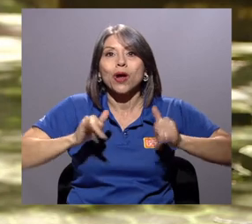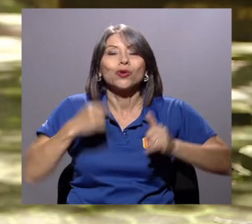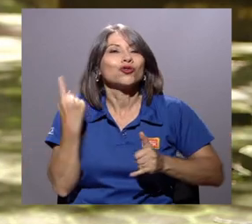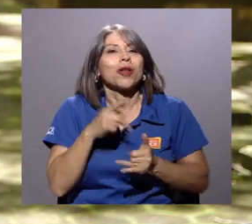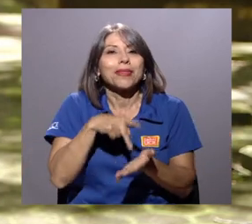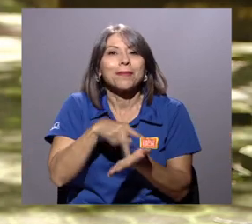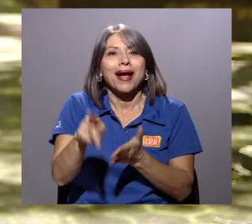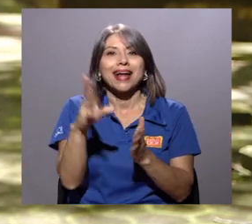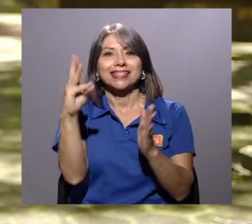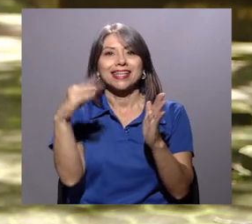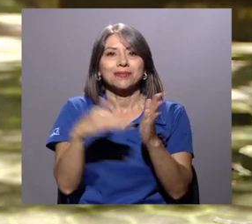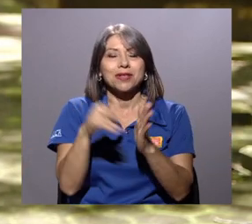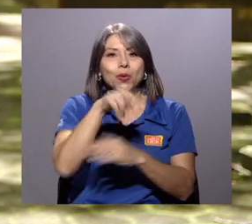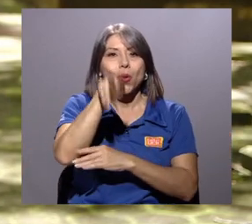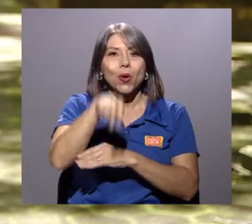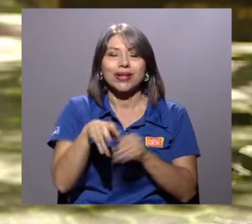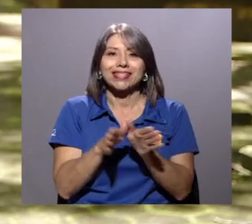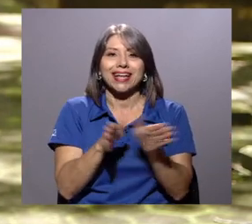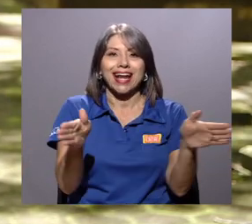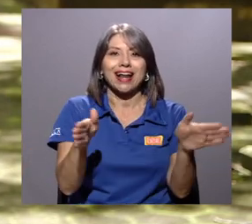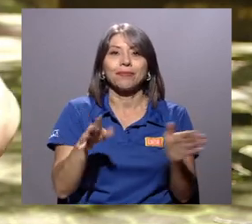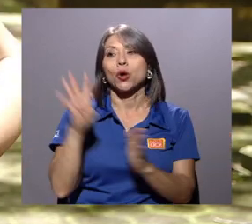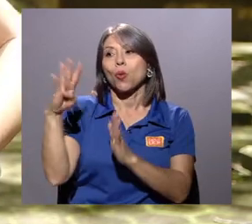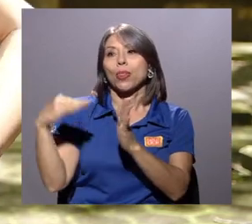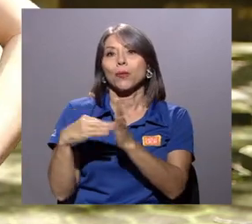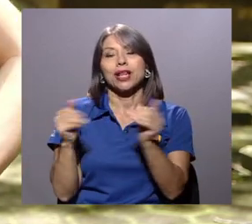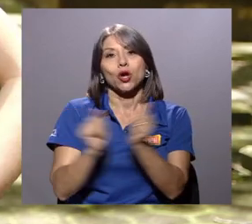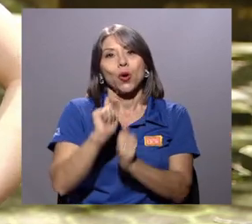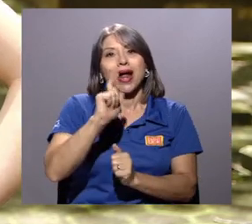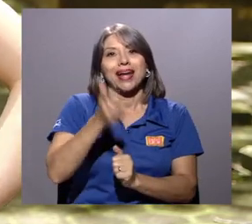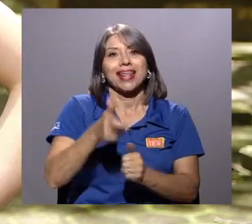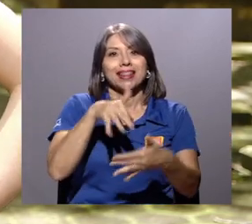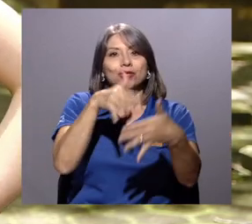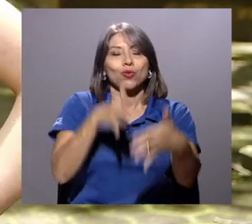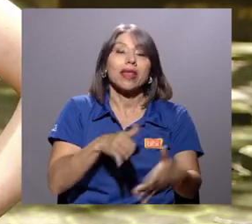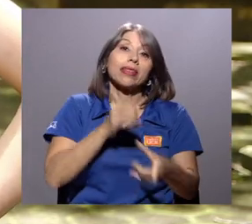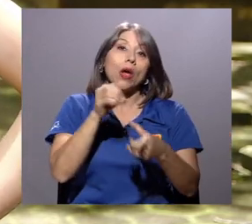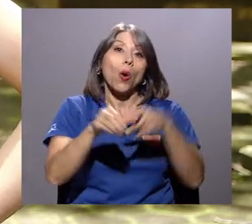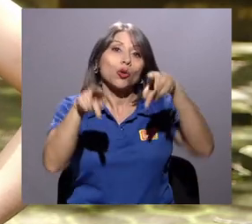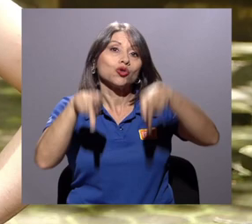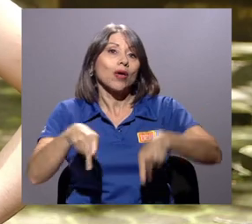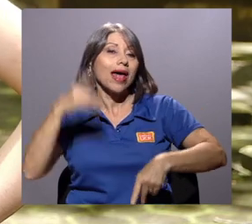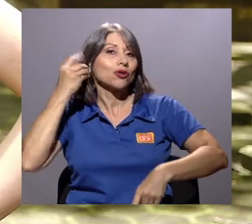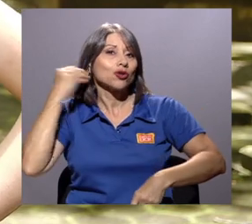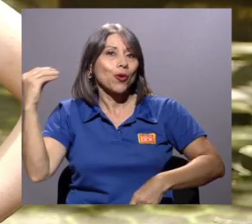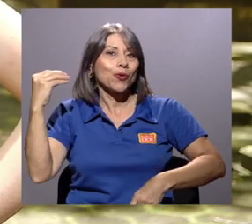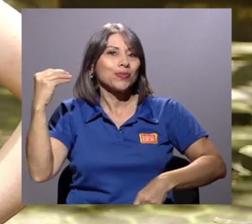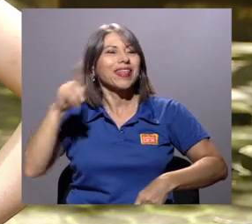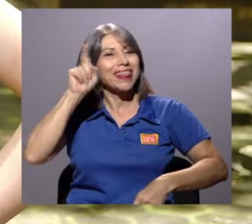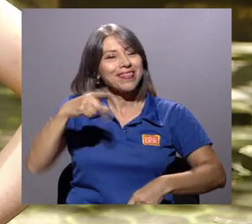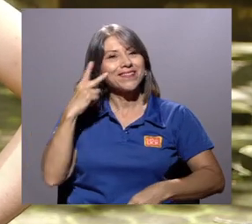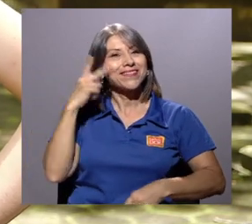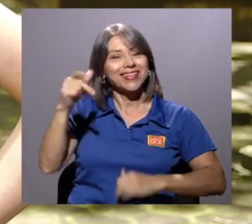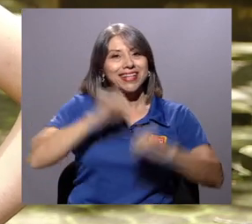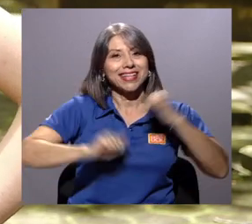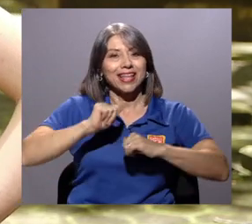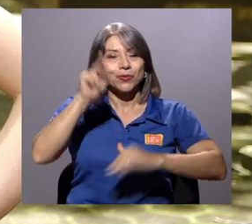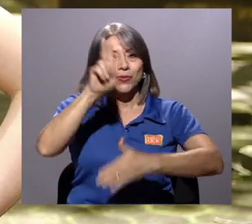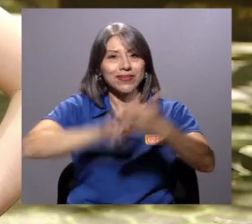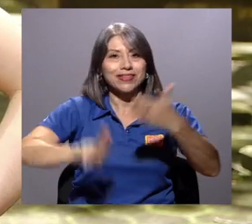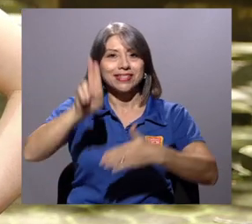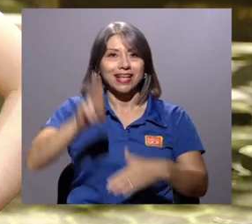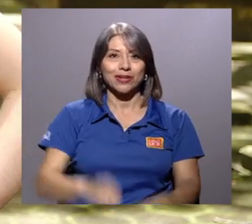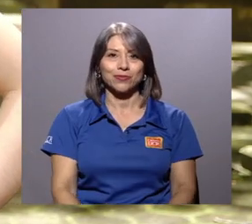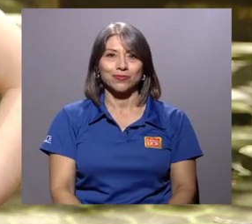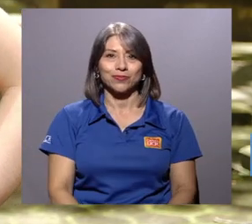6 mil colones la entrada general y 4 mil con carnet de estudiante o ciudadanos de oro. No se la pueden perder en el teatro universitario.